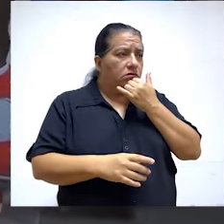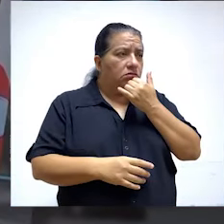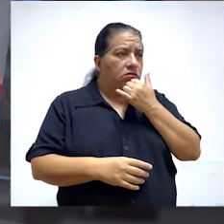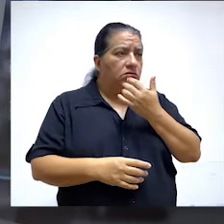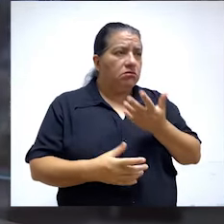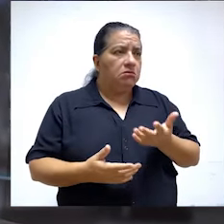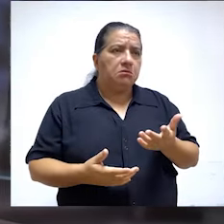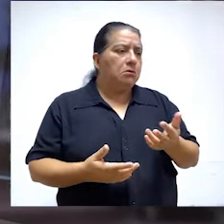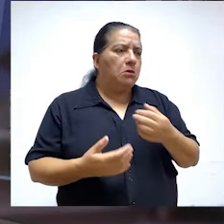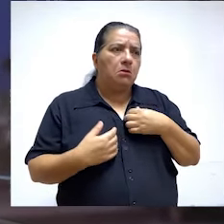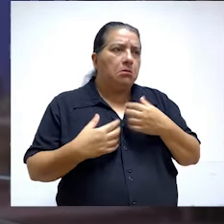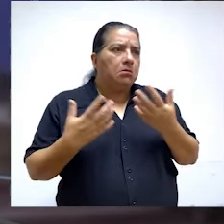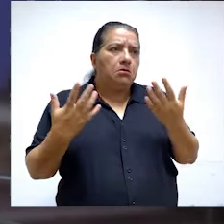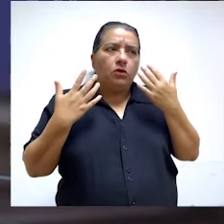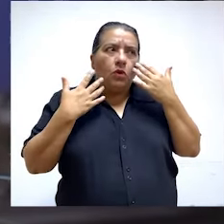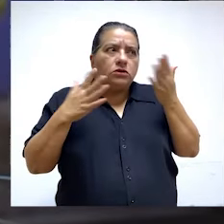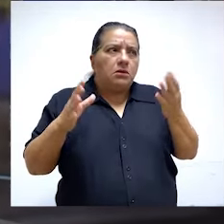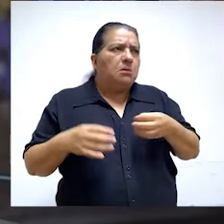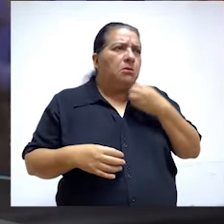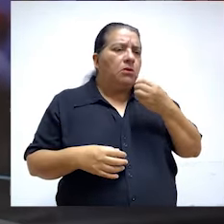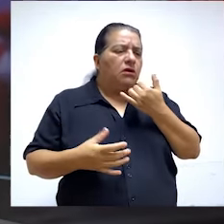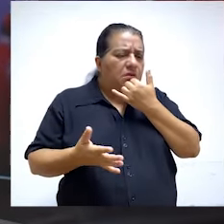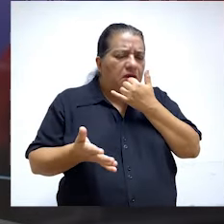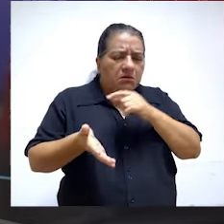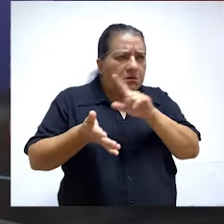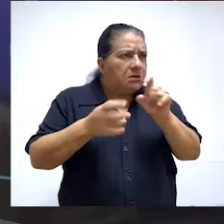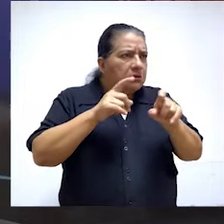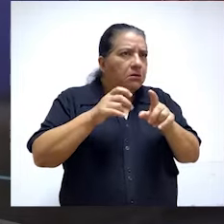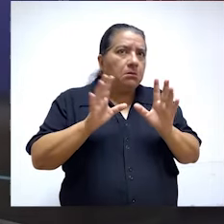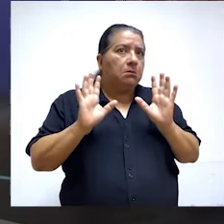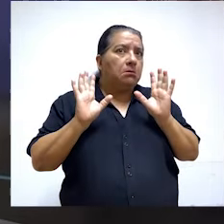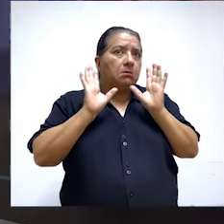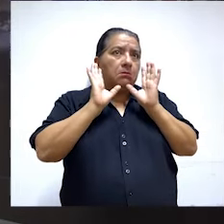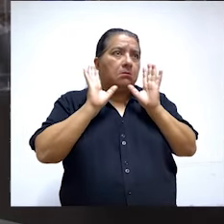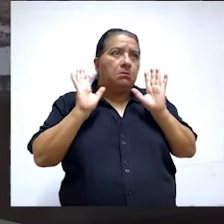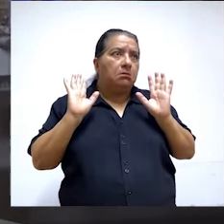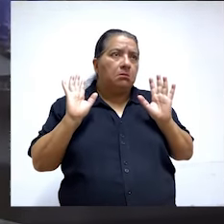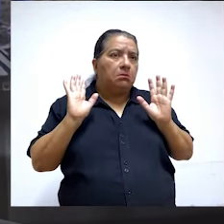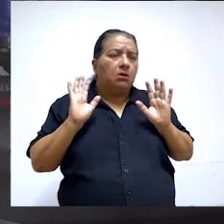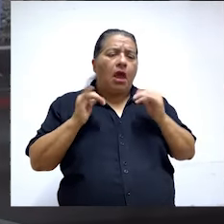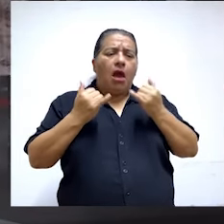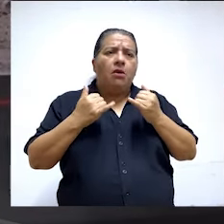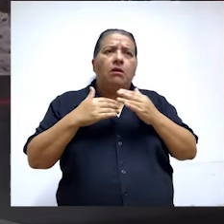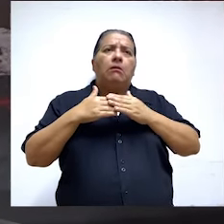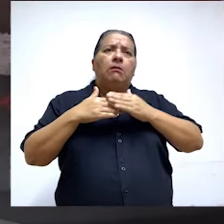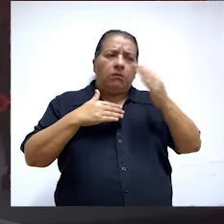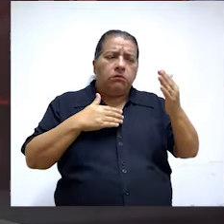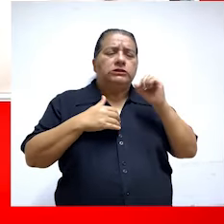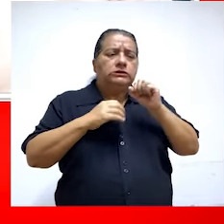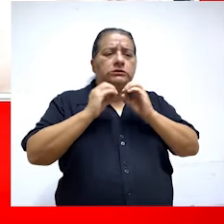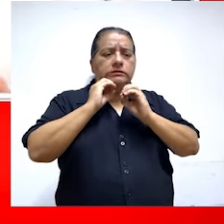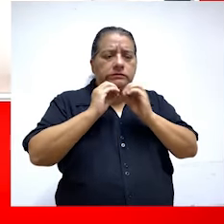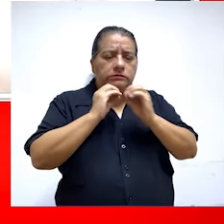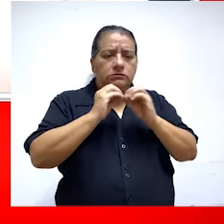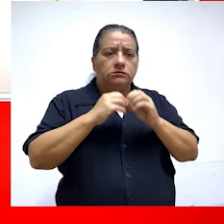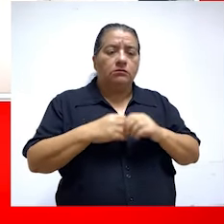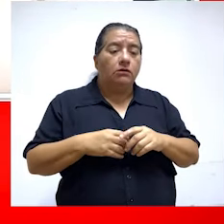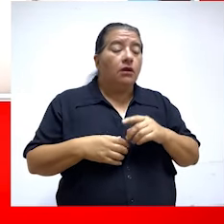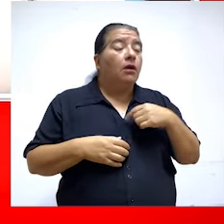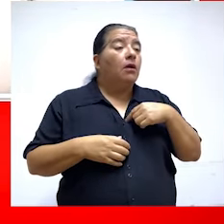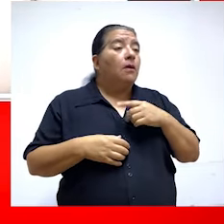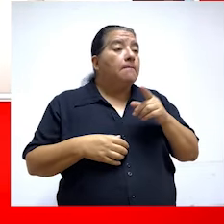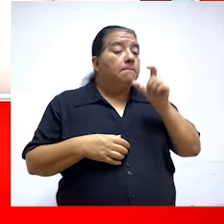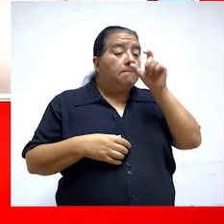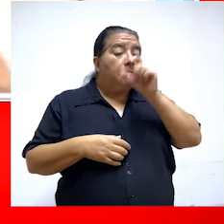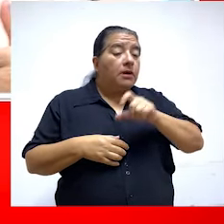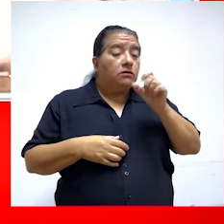contestado, ni siquiera nos han contestado sobre ese aspecto, ¿no? Solamente han señalado que sí van a tomar acción. ¿No hay informe acerca